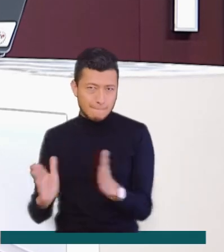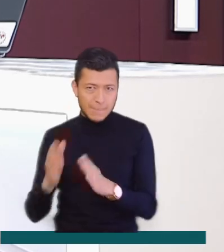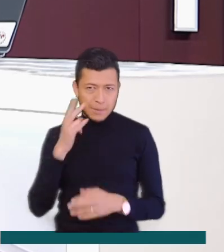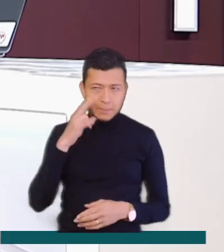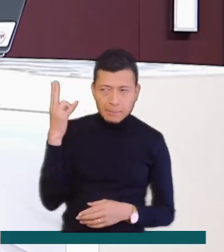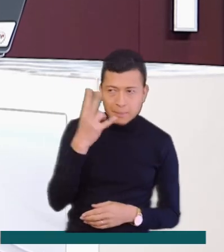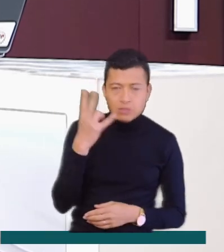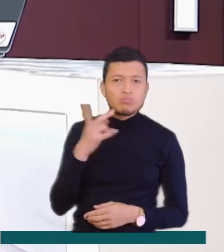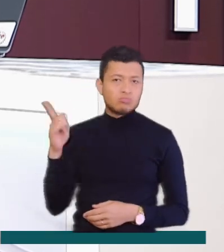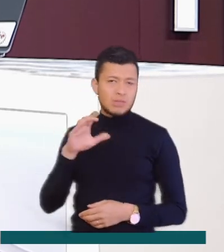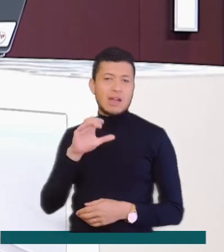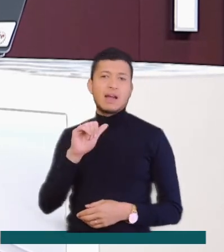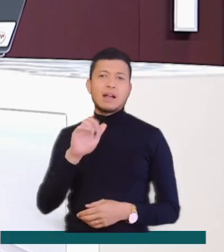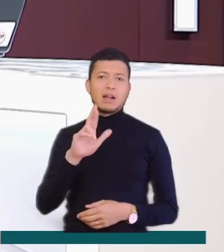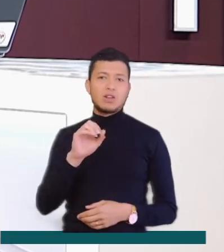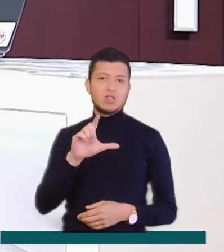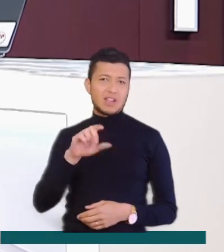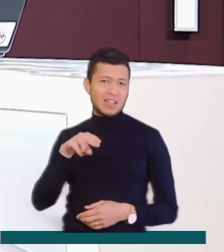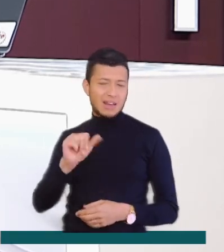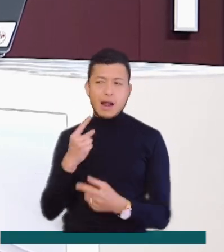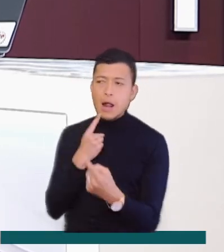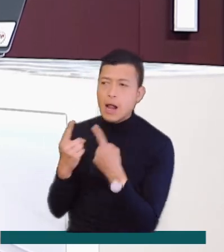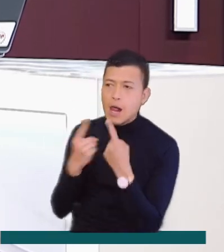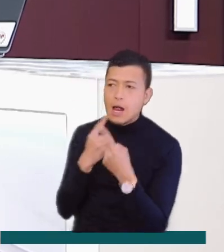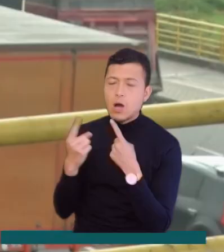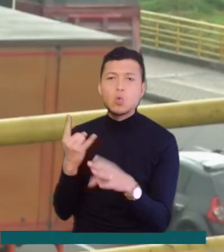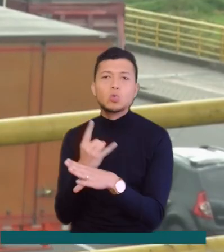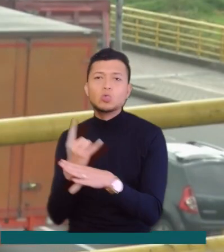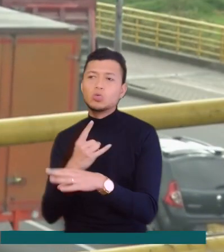Carolina Escandón habló con los conductores y los usuarios de la vía.